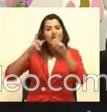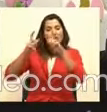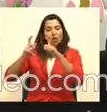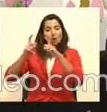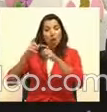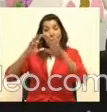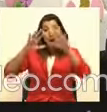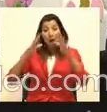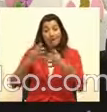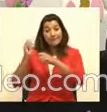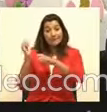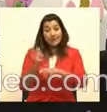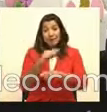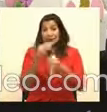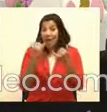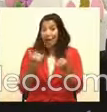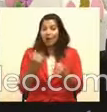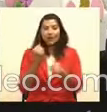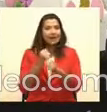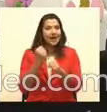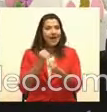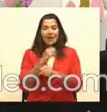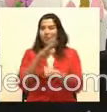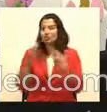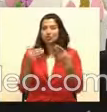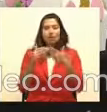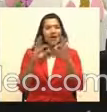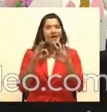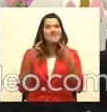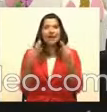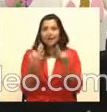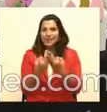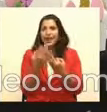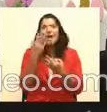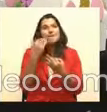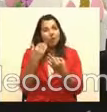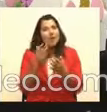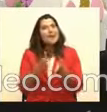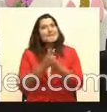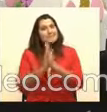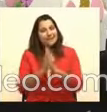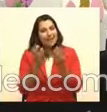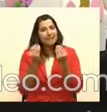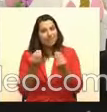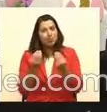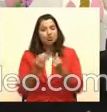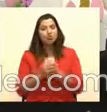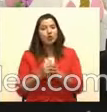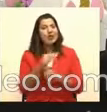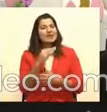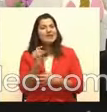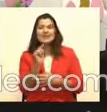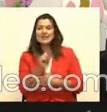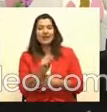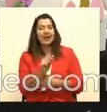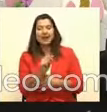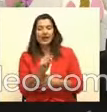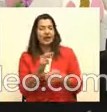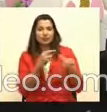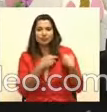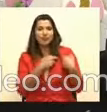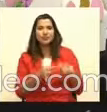trabajando toda la familia porque nos han llegado, este, pedidos, este, grandes, y, y él es súper caro.